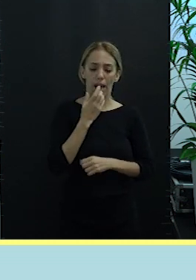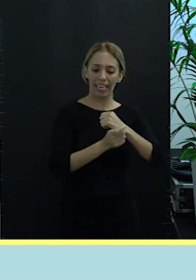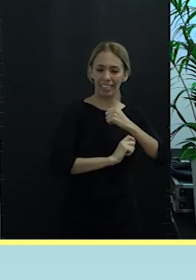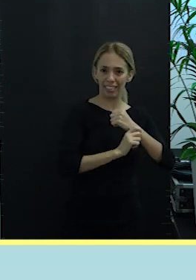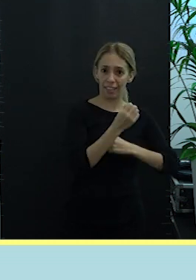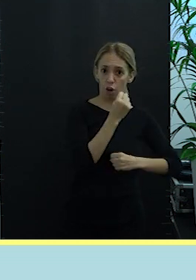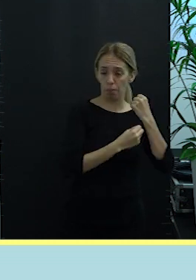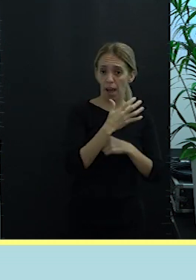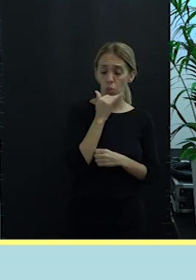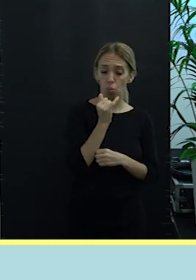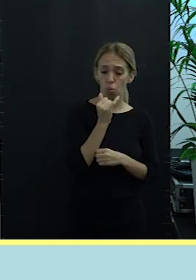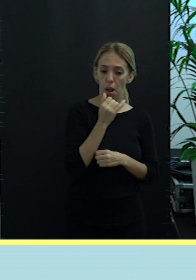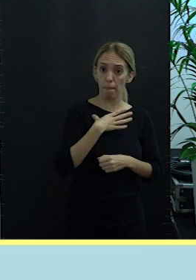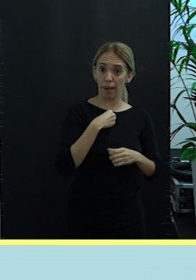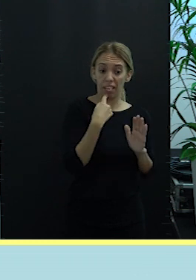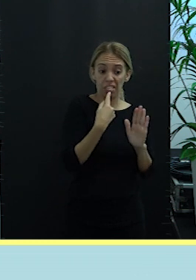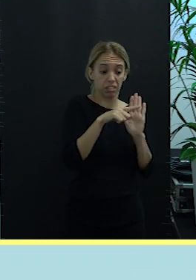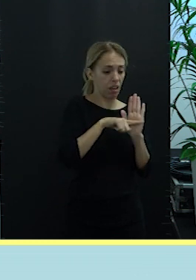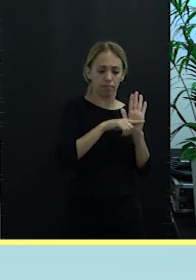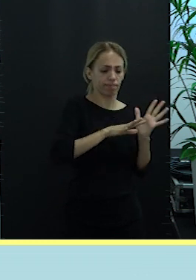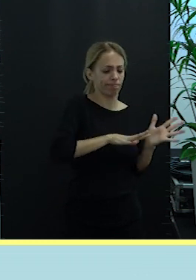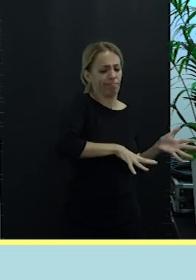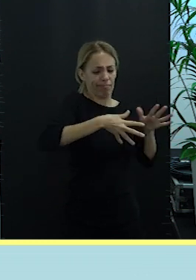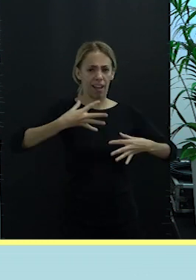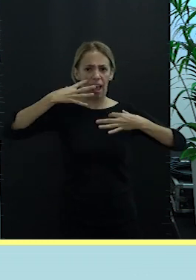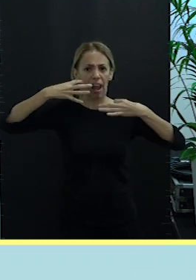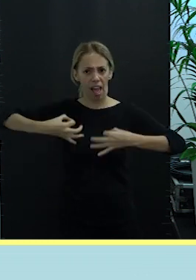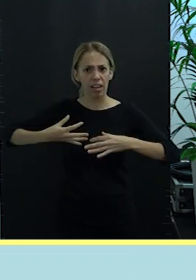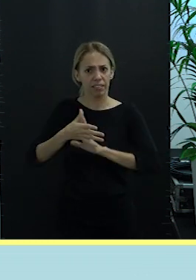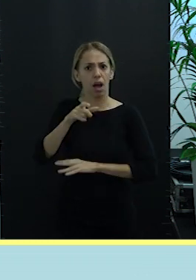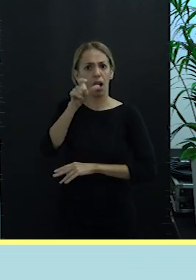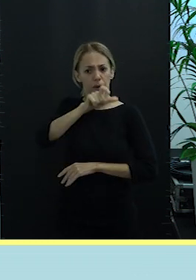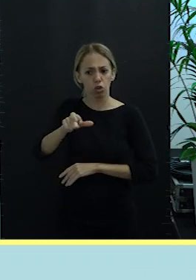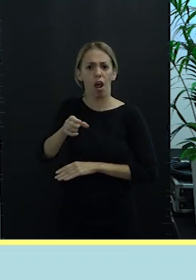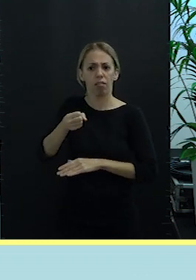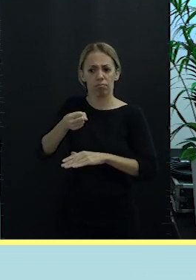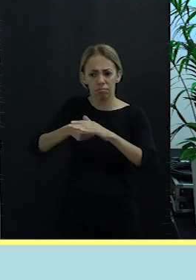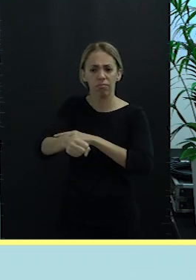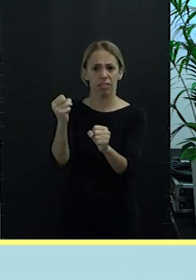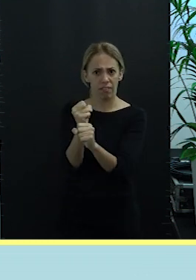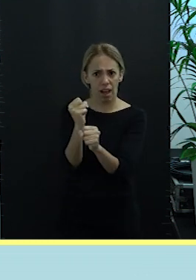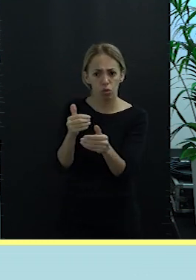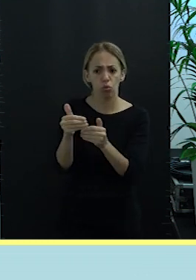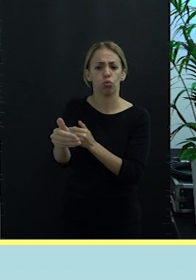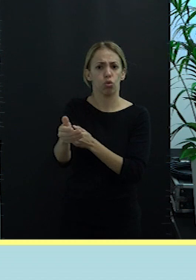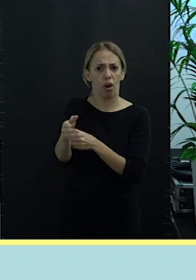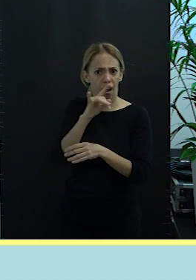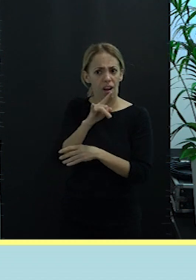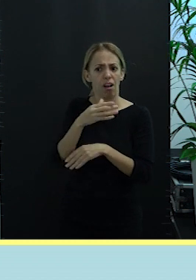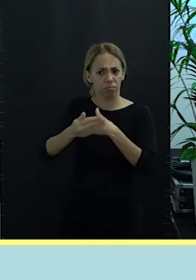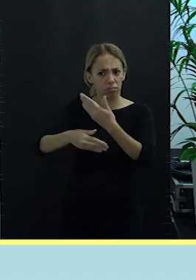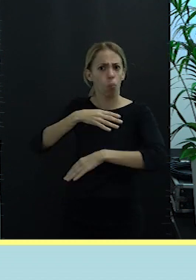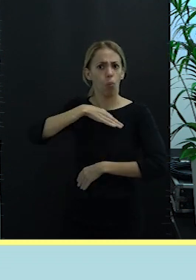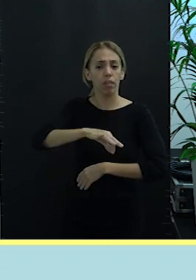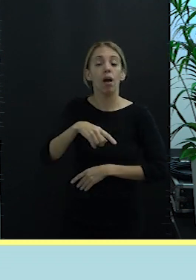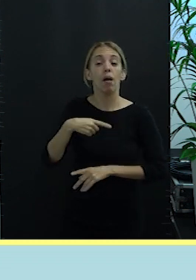Economía Azul en un papel a personas que caminan, que tienen un futuro en Canarias y sobre todo,